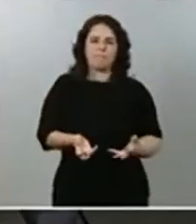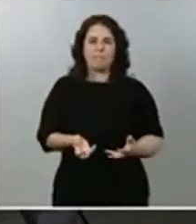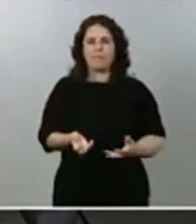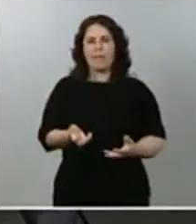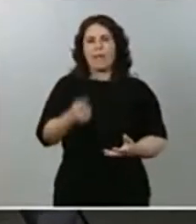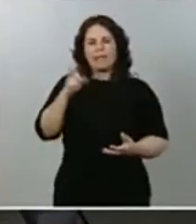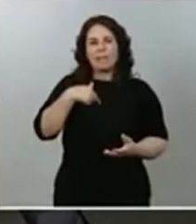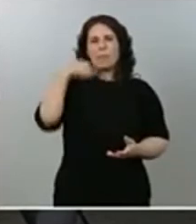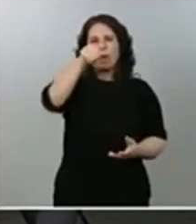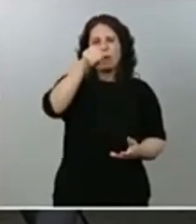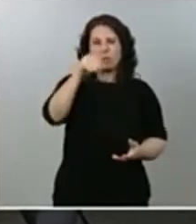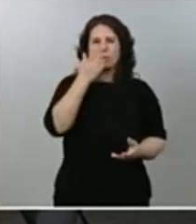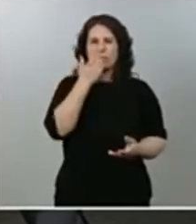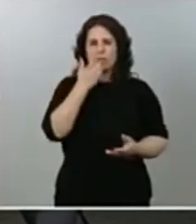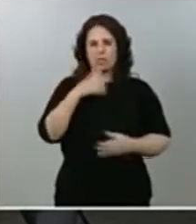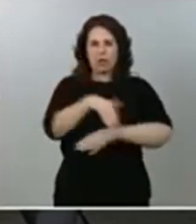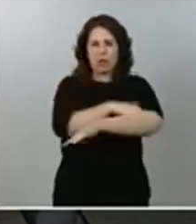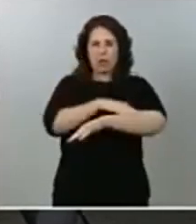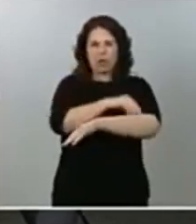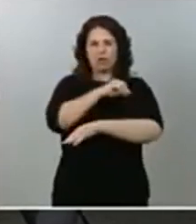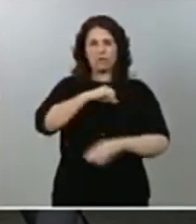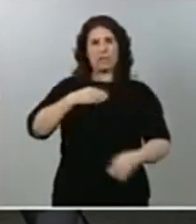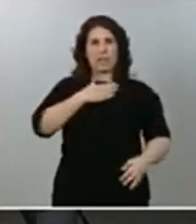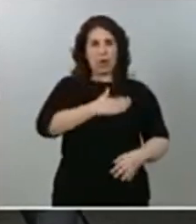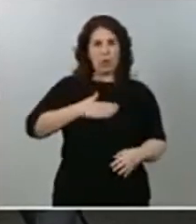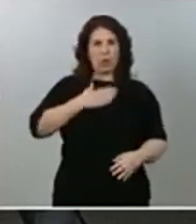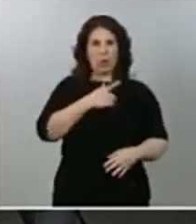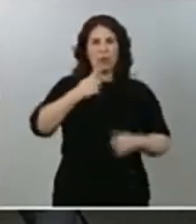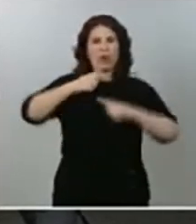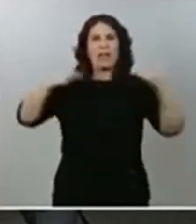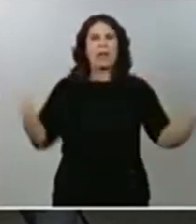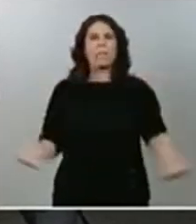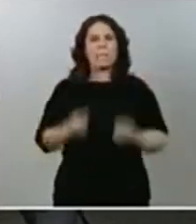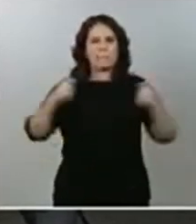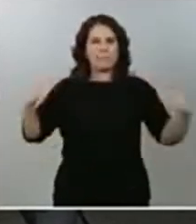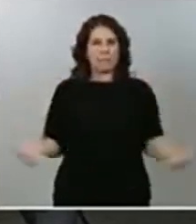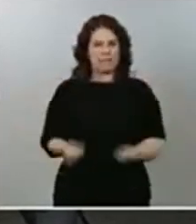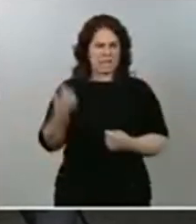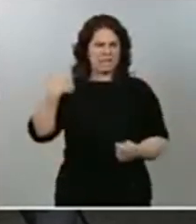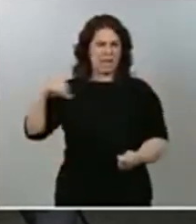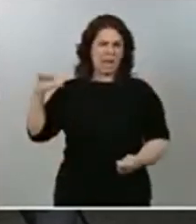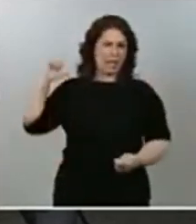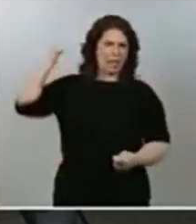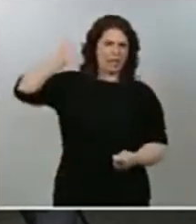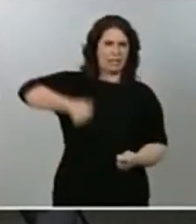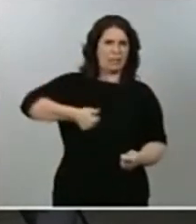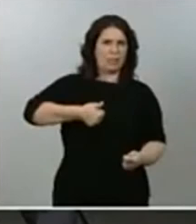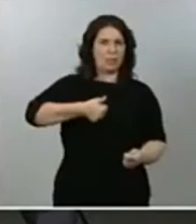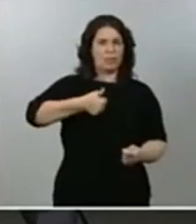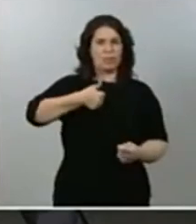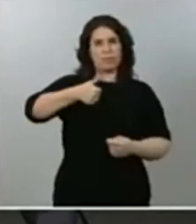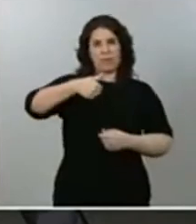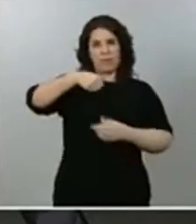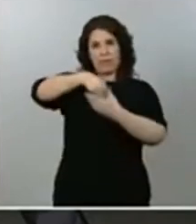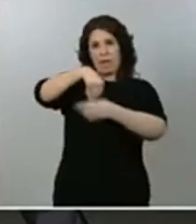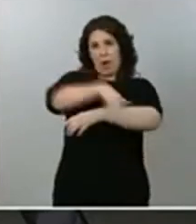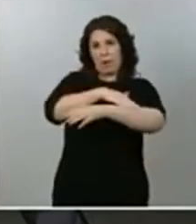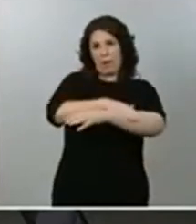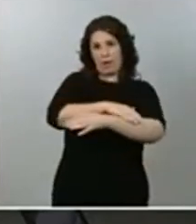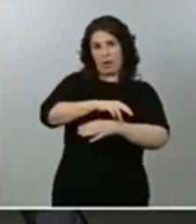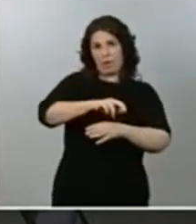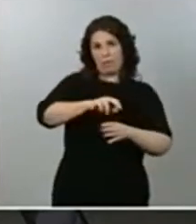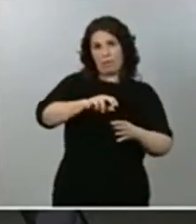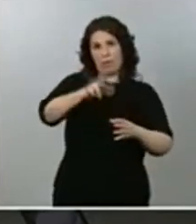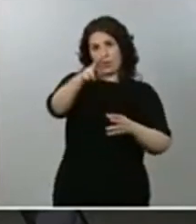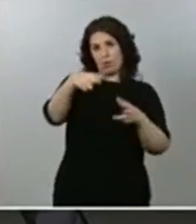con la campaña antimonarquica que viene realizando desde hace tiempo la otra parte del gobierno, los subsocios de Unidas